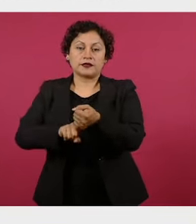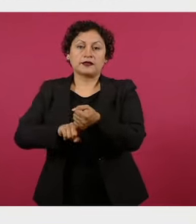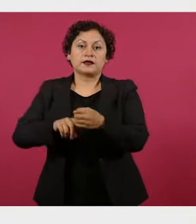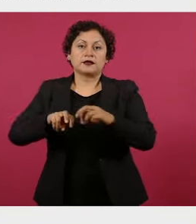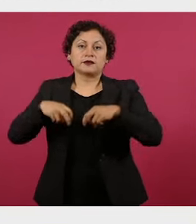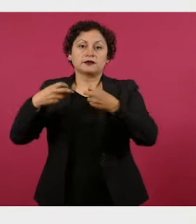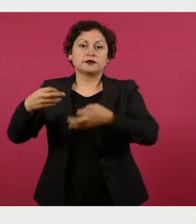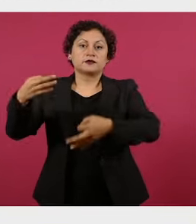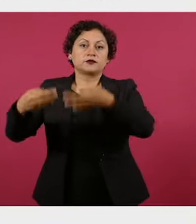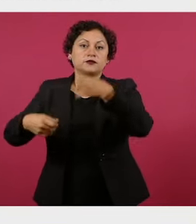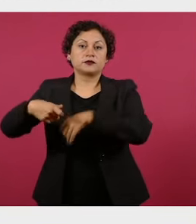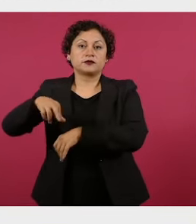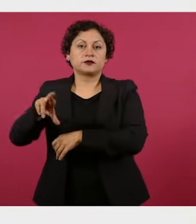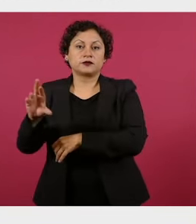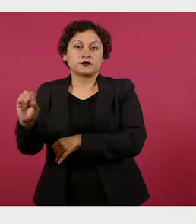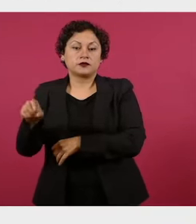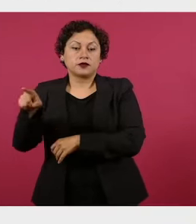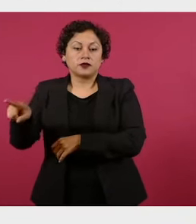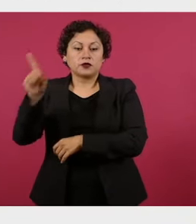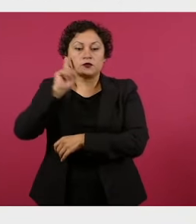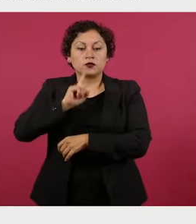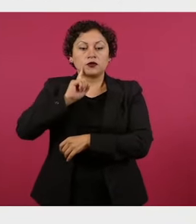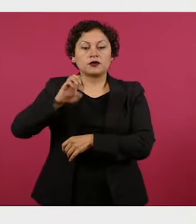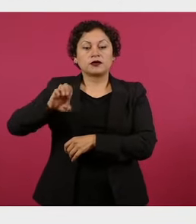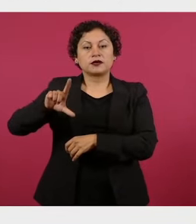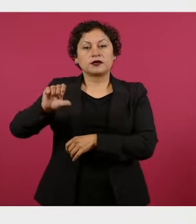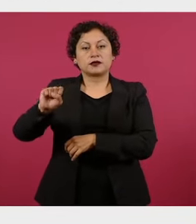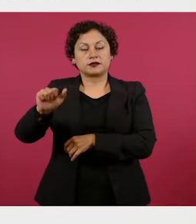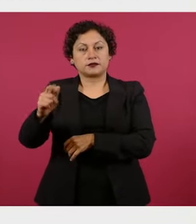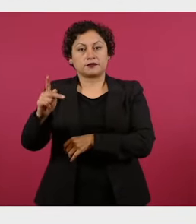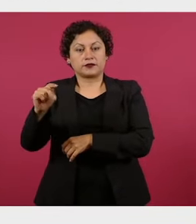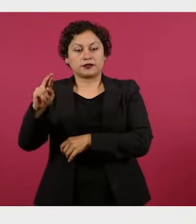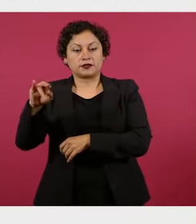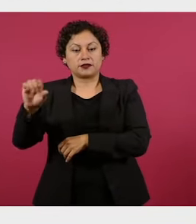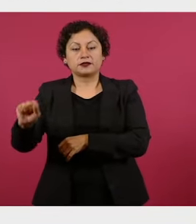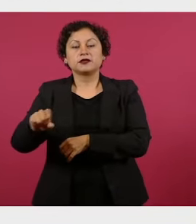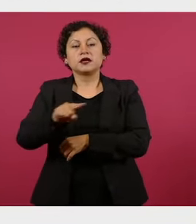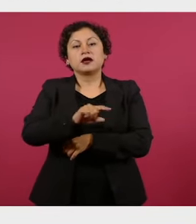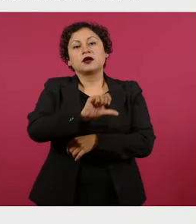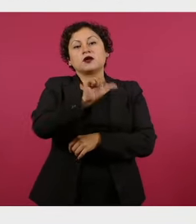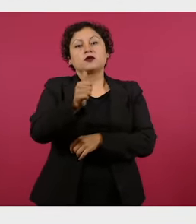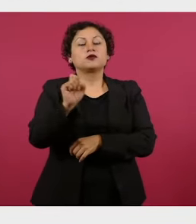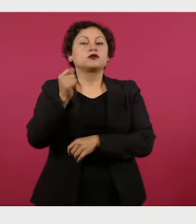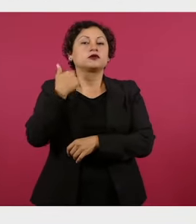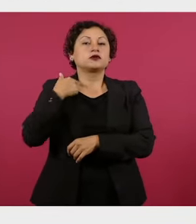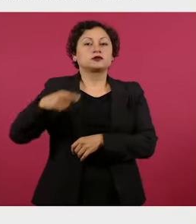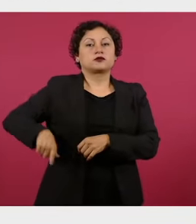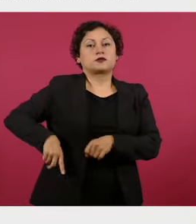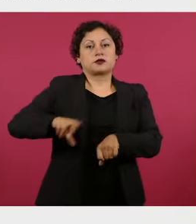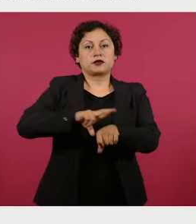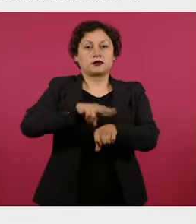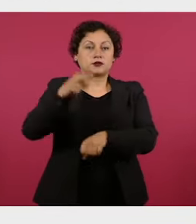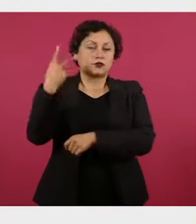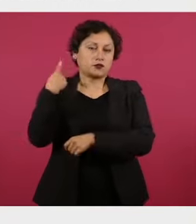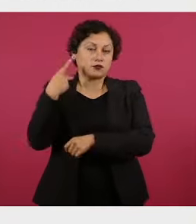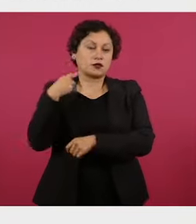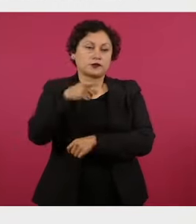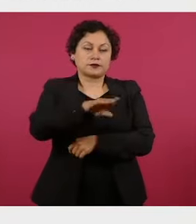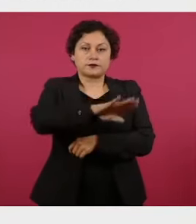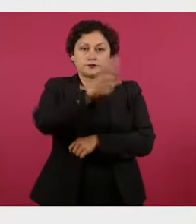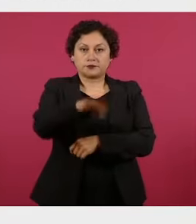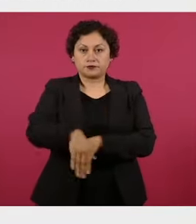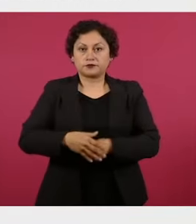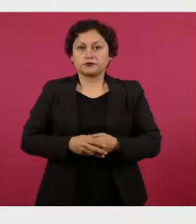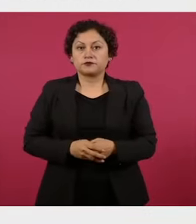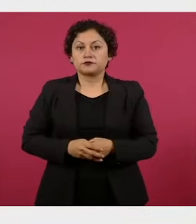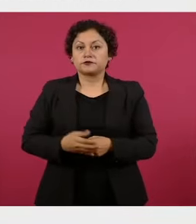Zapatricia Espinosa Salas y el favorecido Mario Plutarco N., exgobernador de Puebla. El 5 de agosto